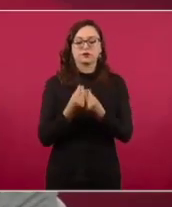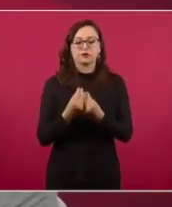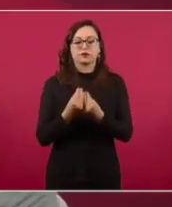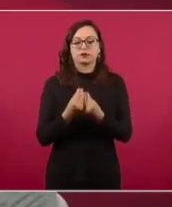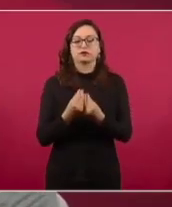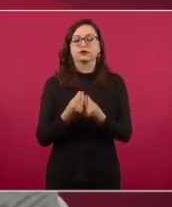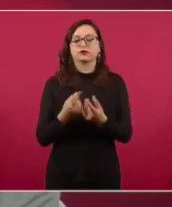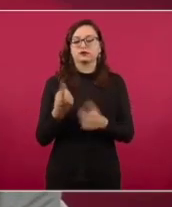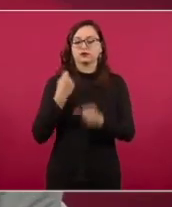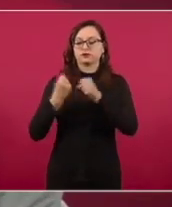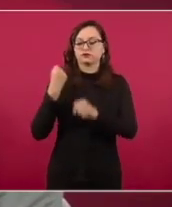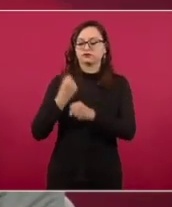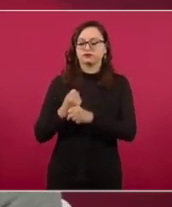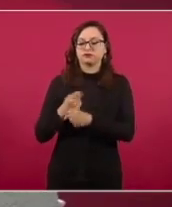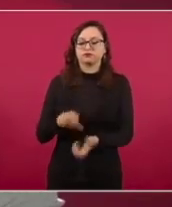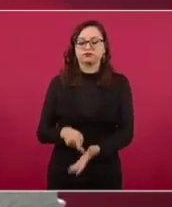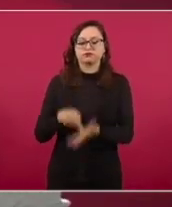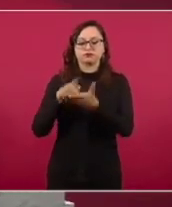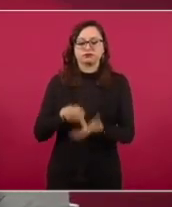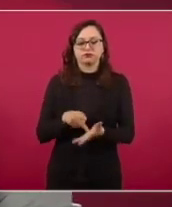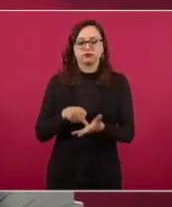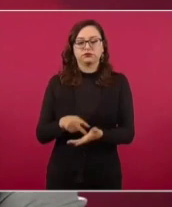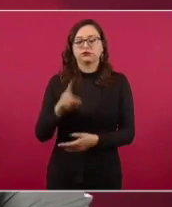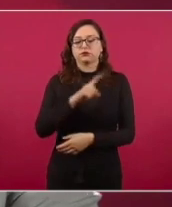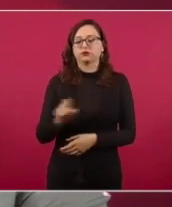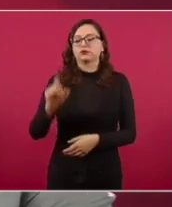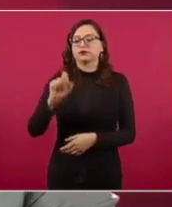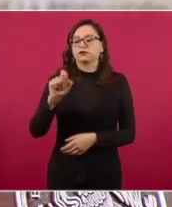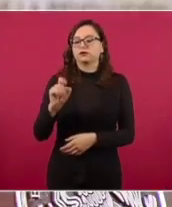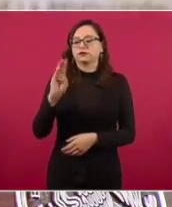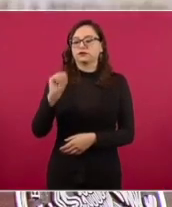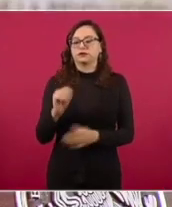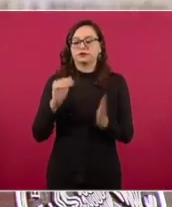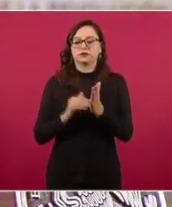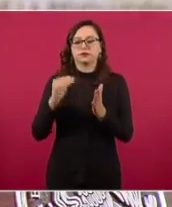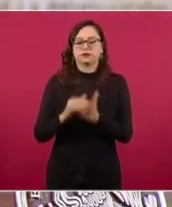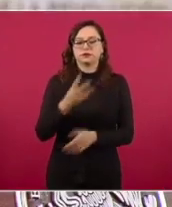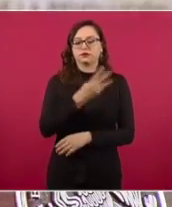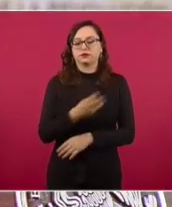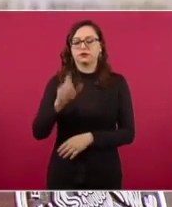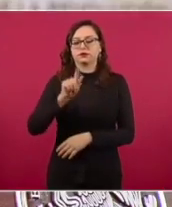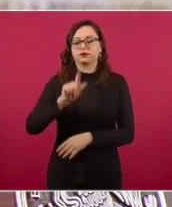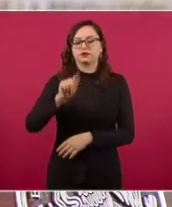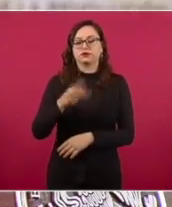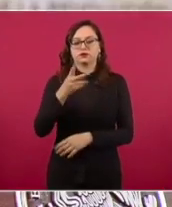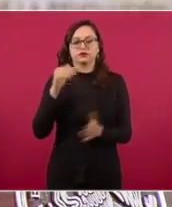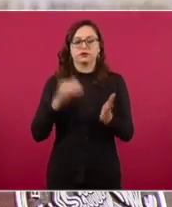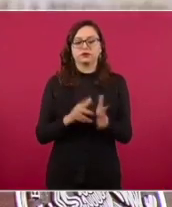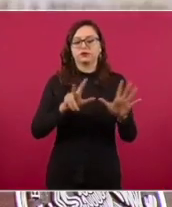pasado, el total en toneladas fue de 129 millones 472 mil